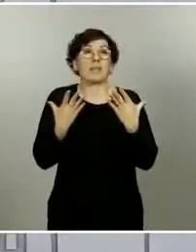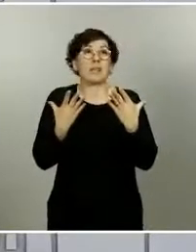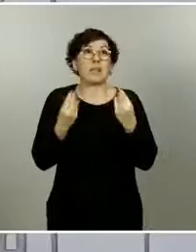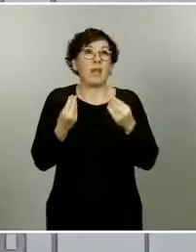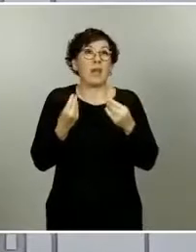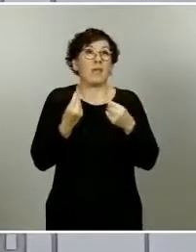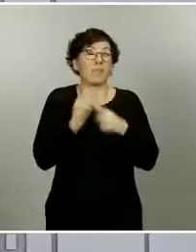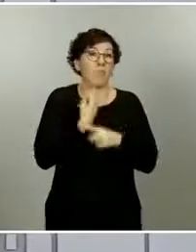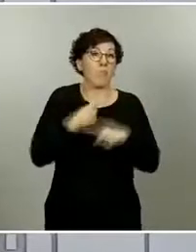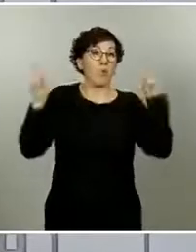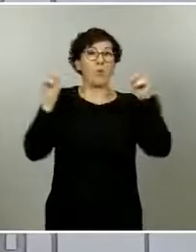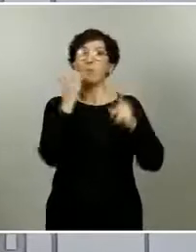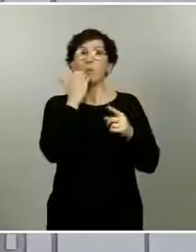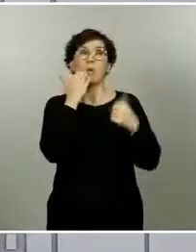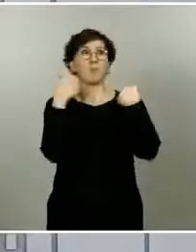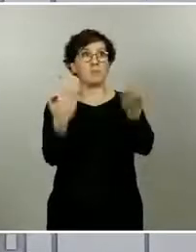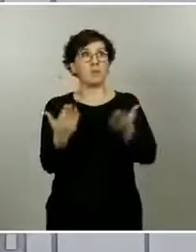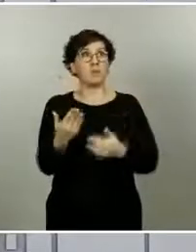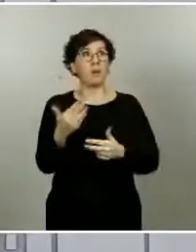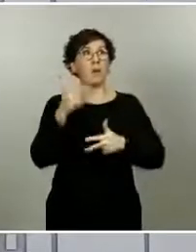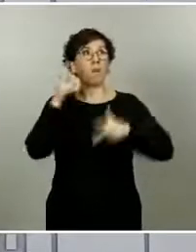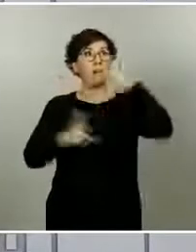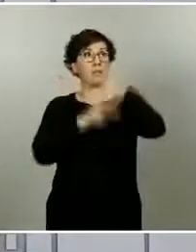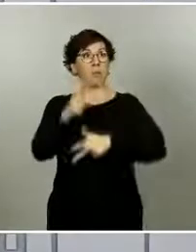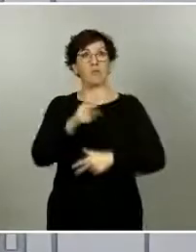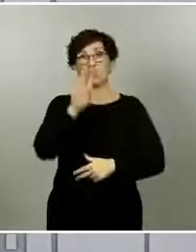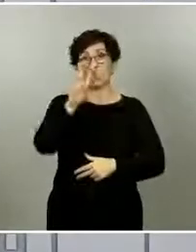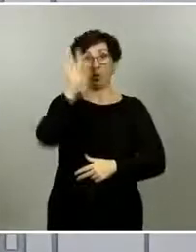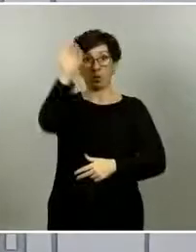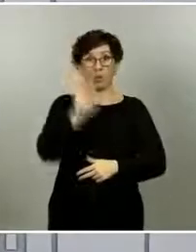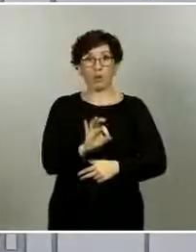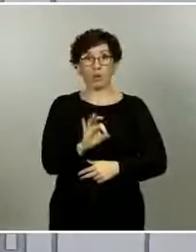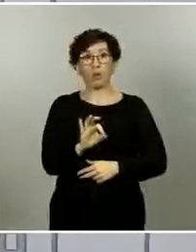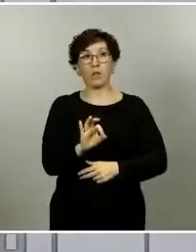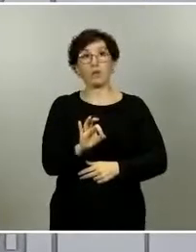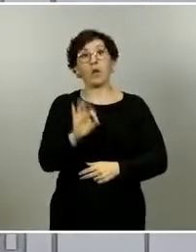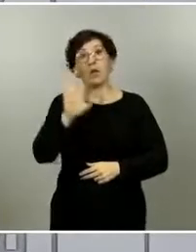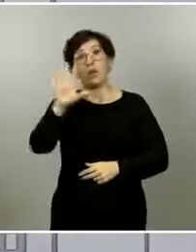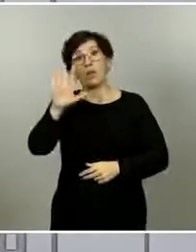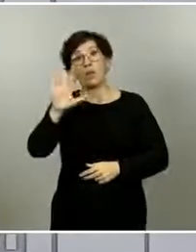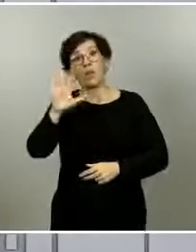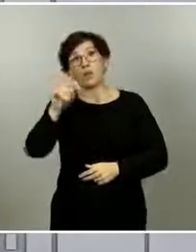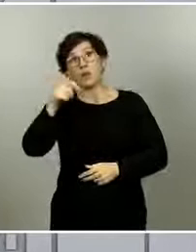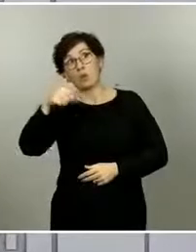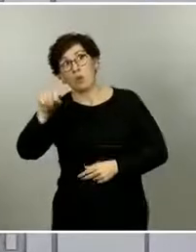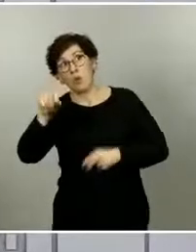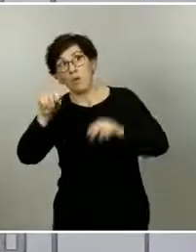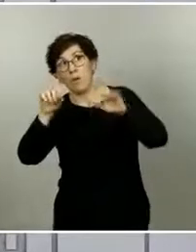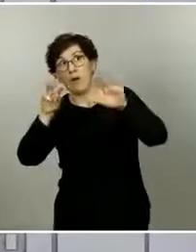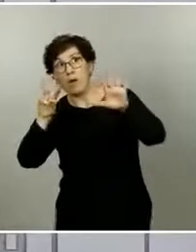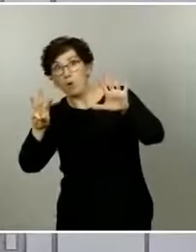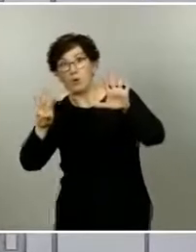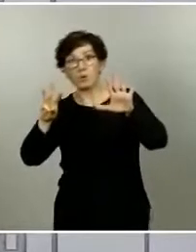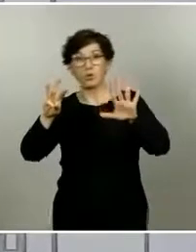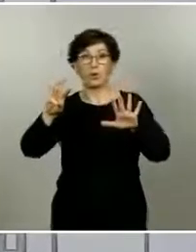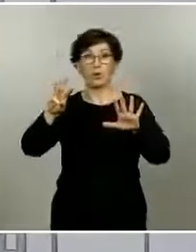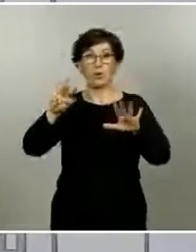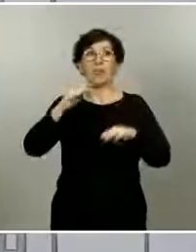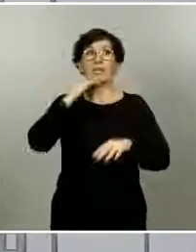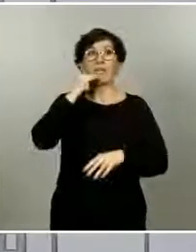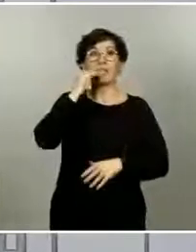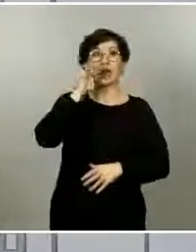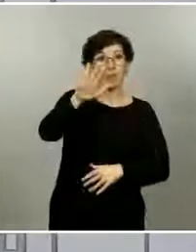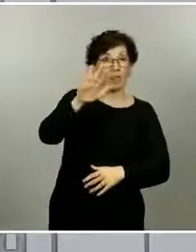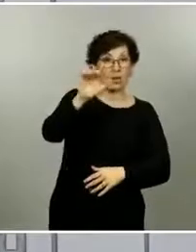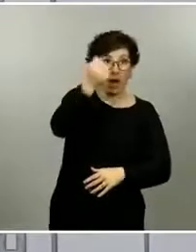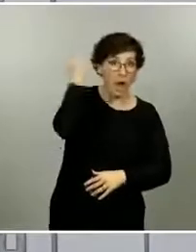al 4% que tiene el País Vasco sigue un poco más al 5,8% que tiene La Rioja al 5% casi el 5